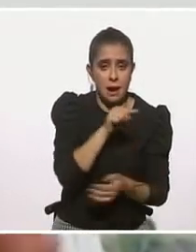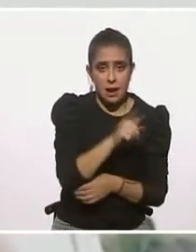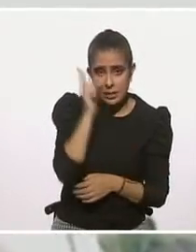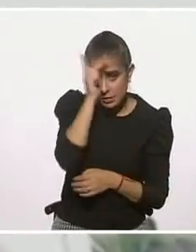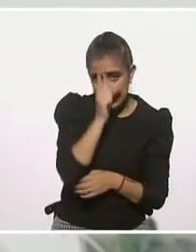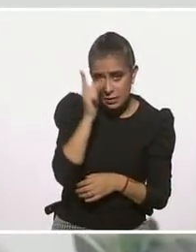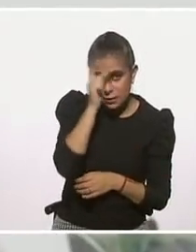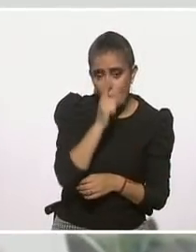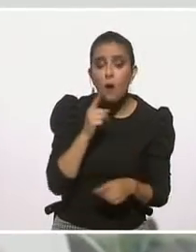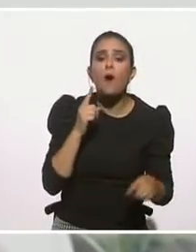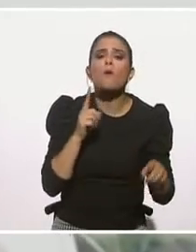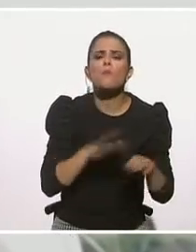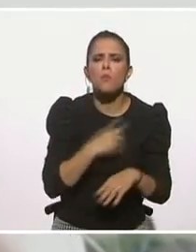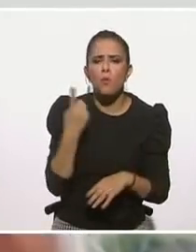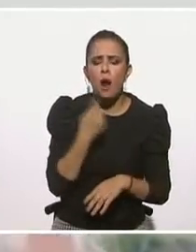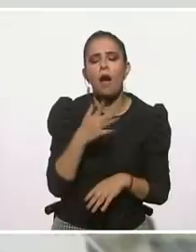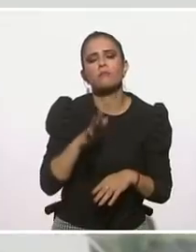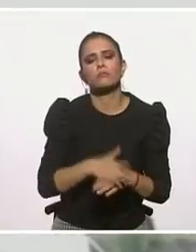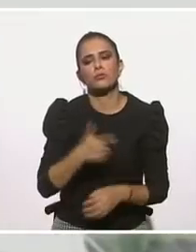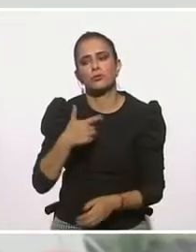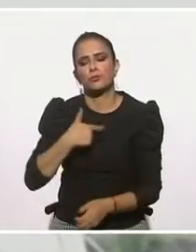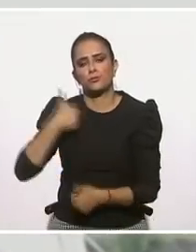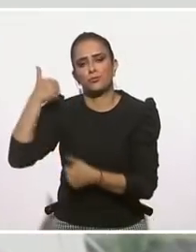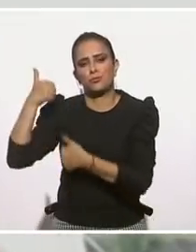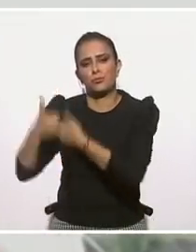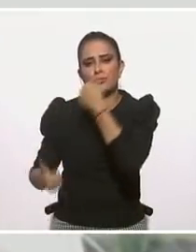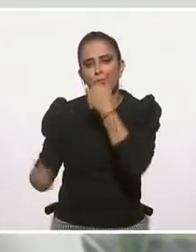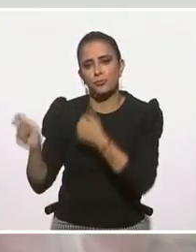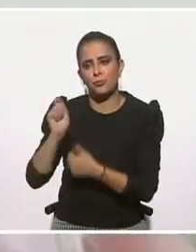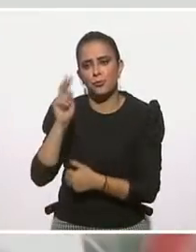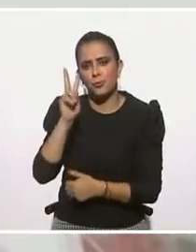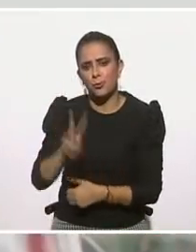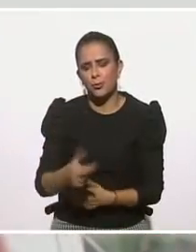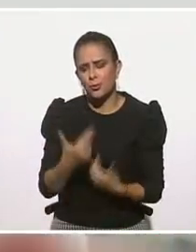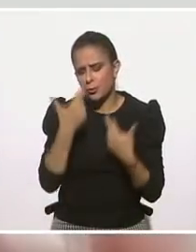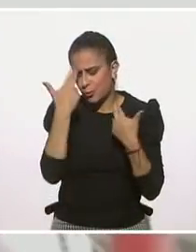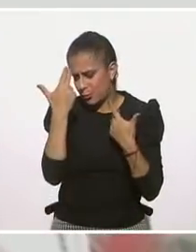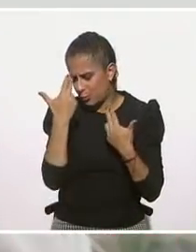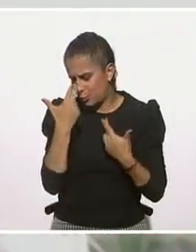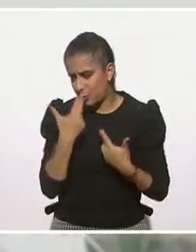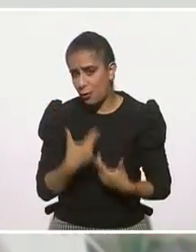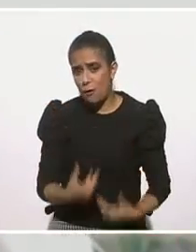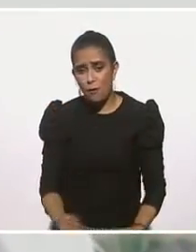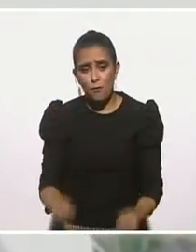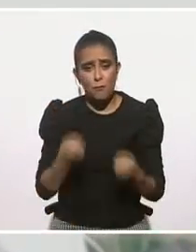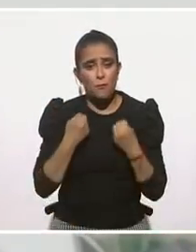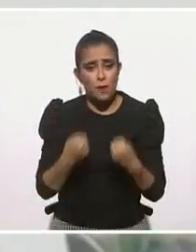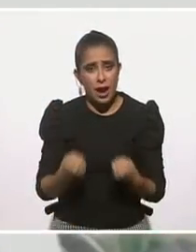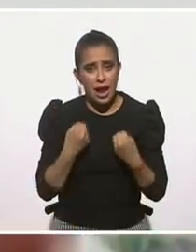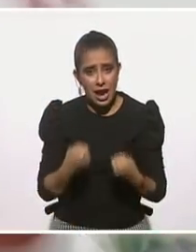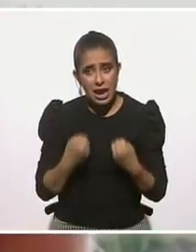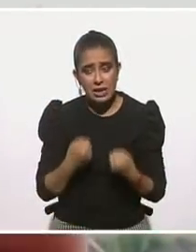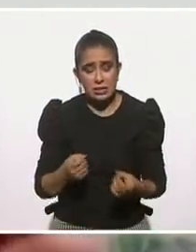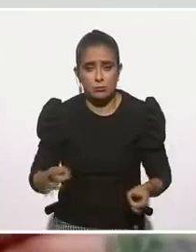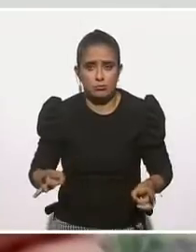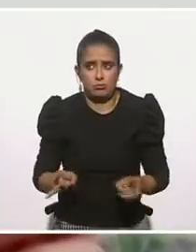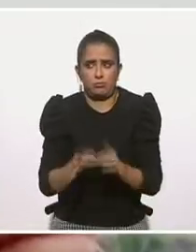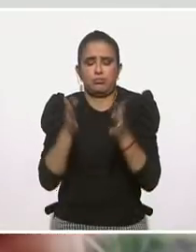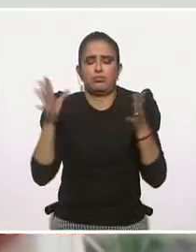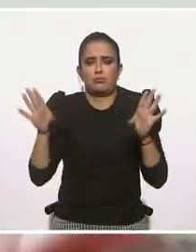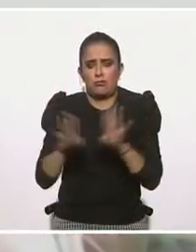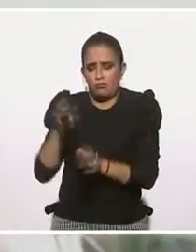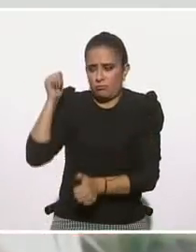en una ruptura amorosa que fue muy dolorosa para mí porque sobre todo fue súbita o inesperada. Entonces